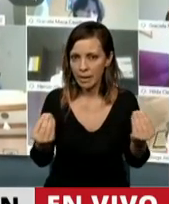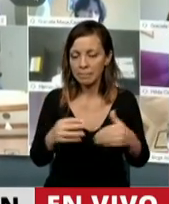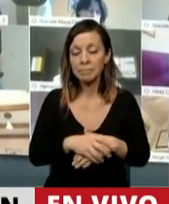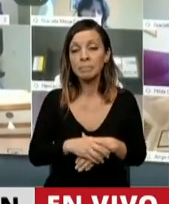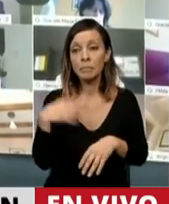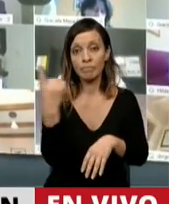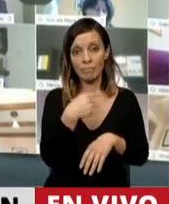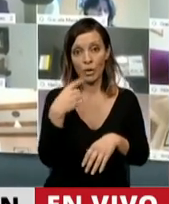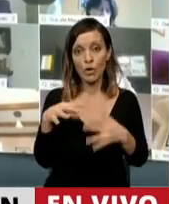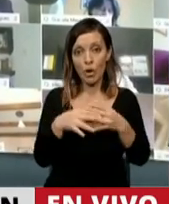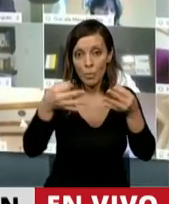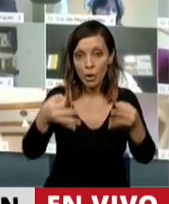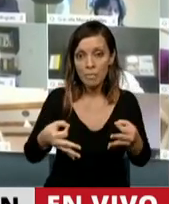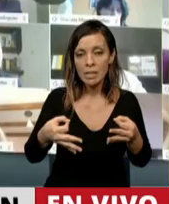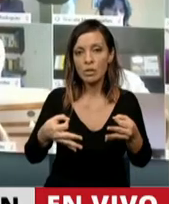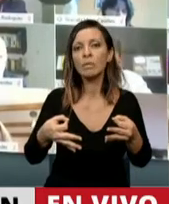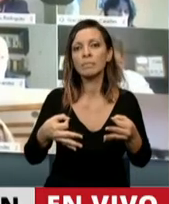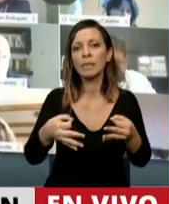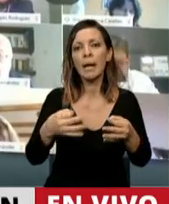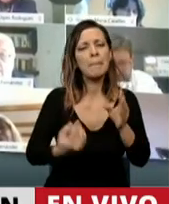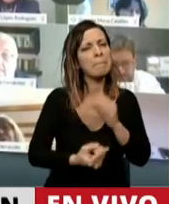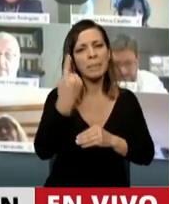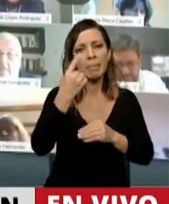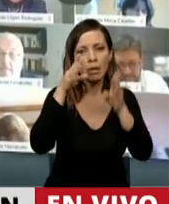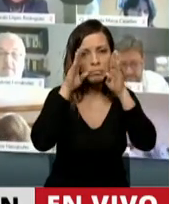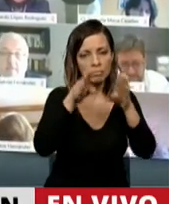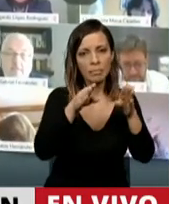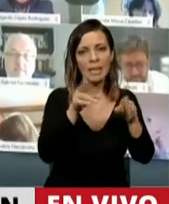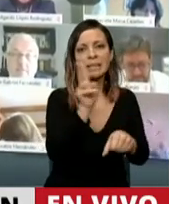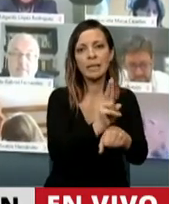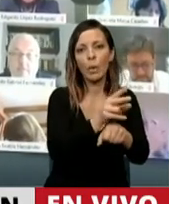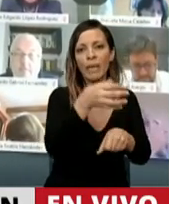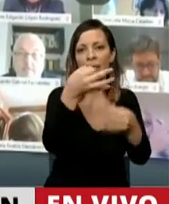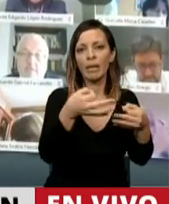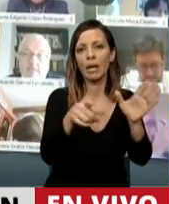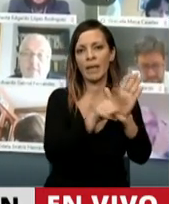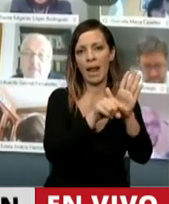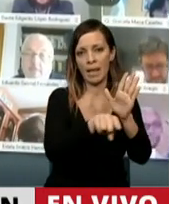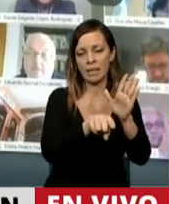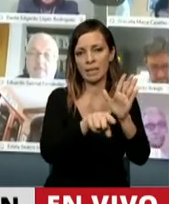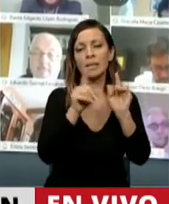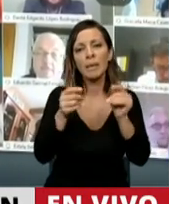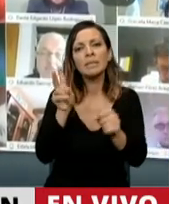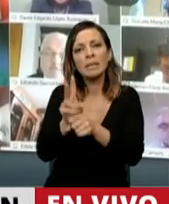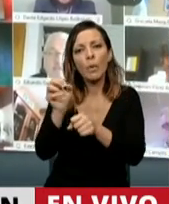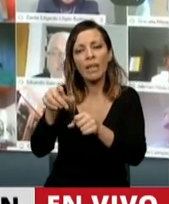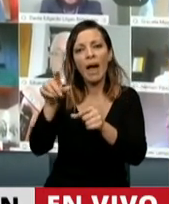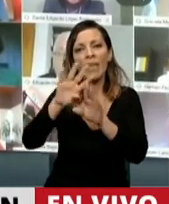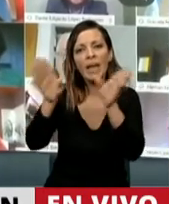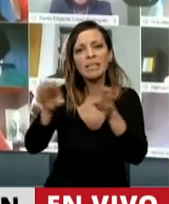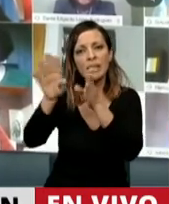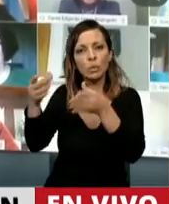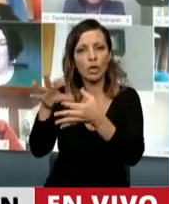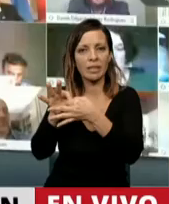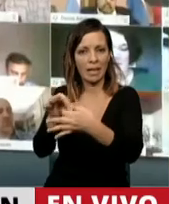compromiso legislativo es en principio en pos de la seguridad jurídica y de la estabilidad de las instituciones, porque sabemos